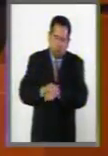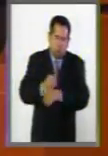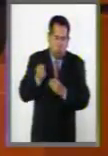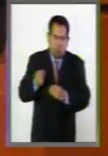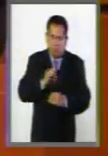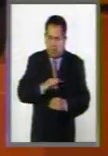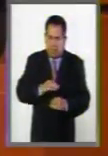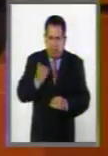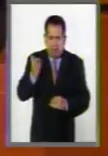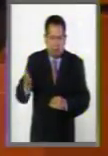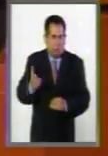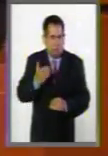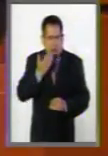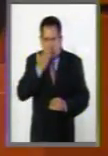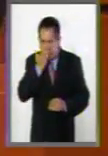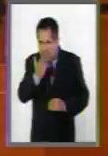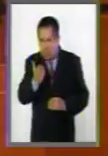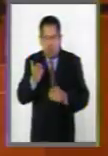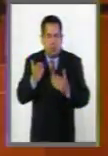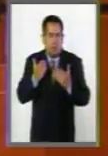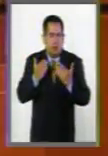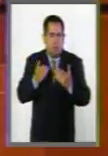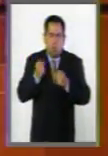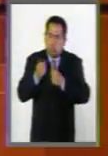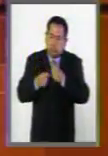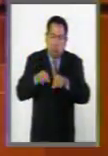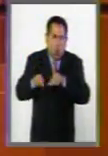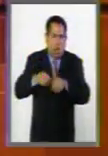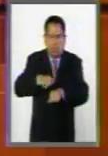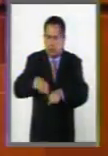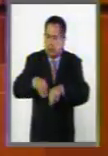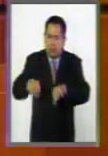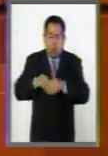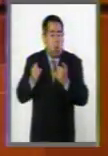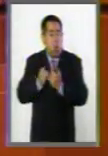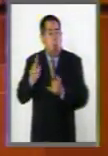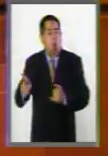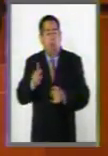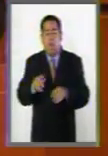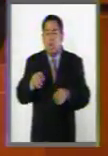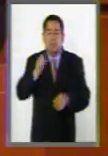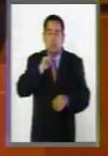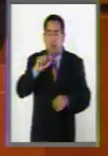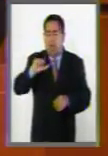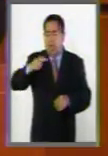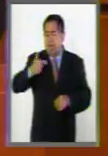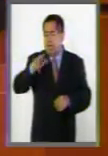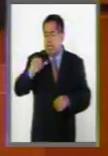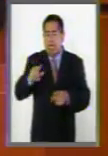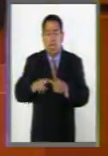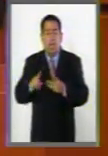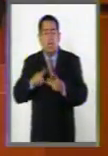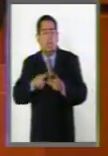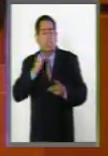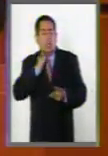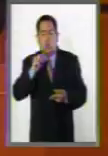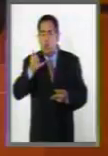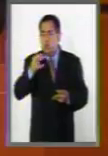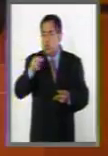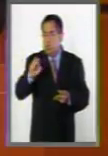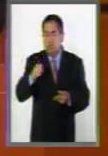muchísimas felicidades de tantas horas y horas de trabajo, al igual que la senadora Angélica de la Peña, el senador Yunes.